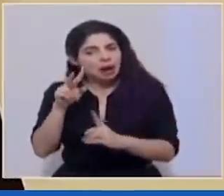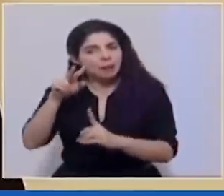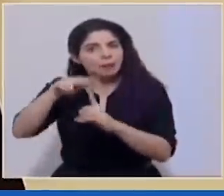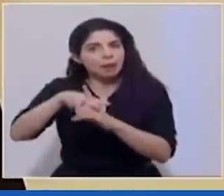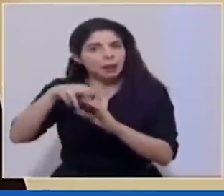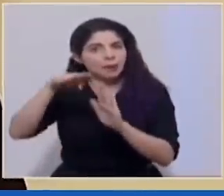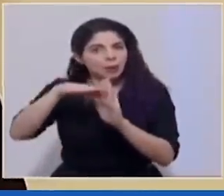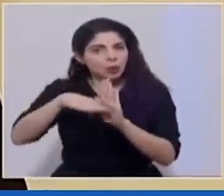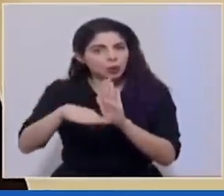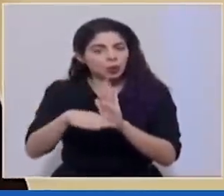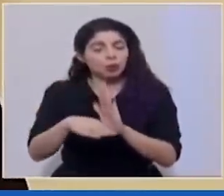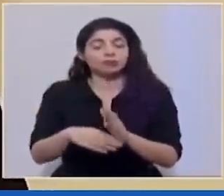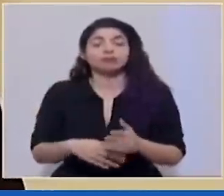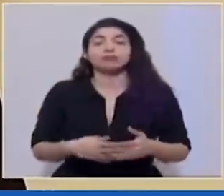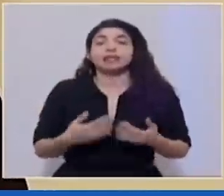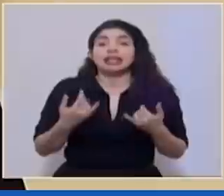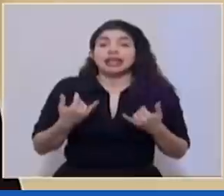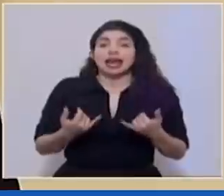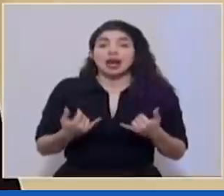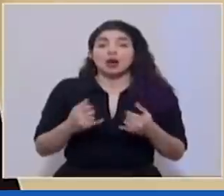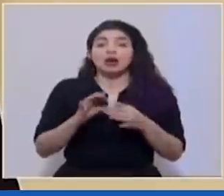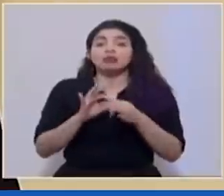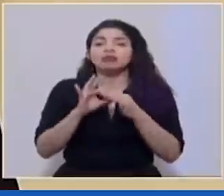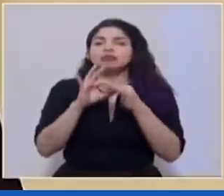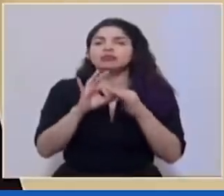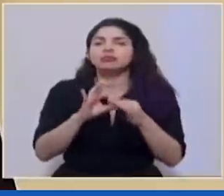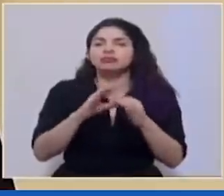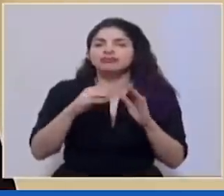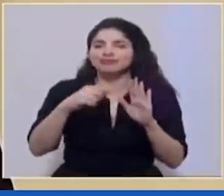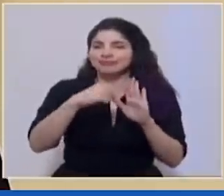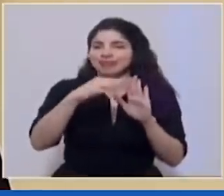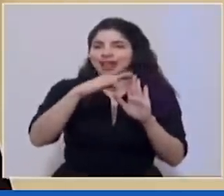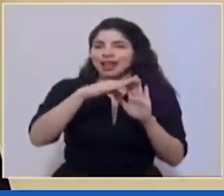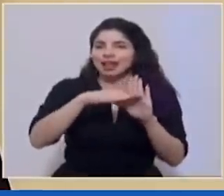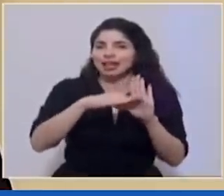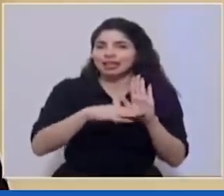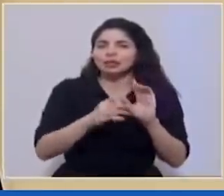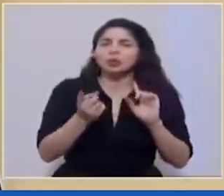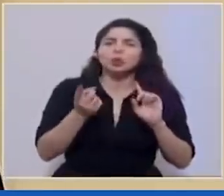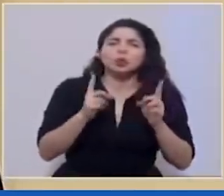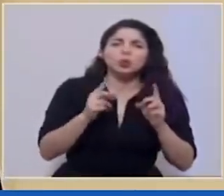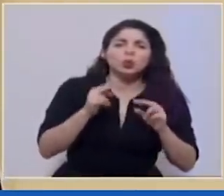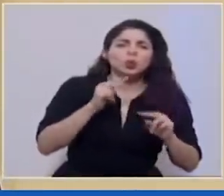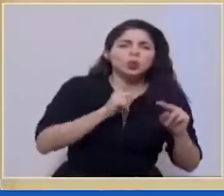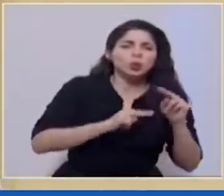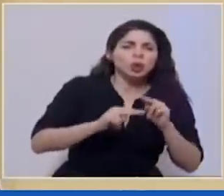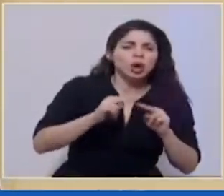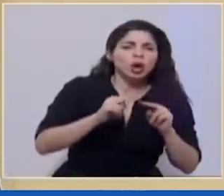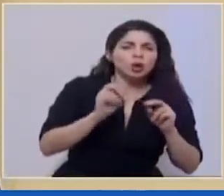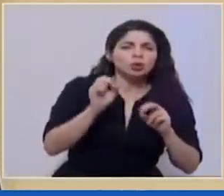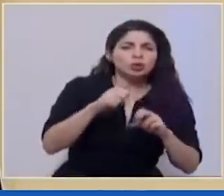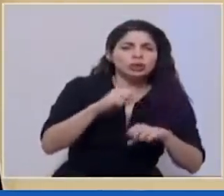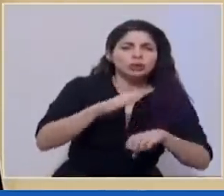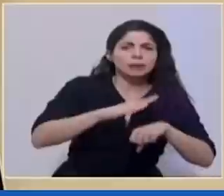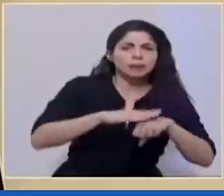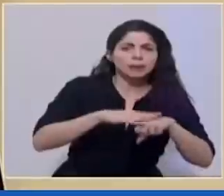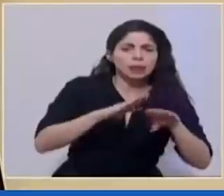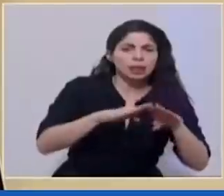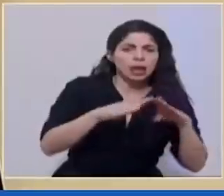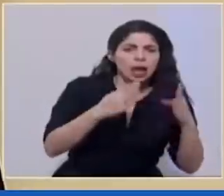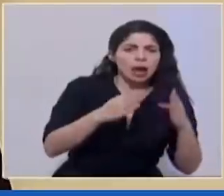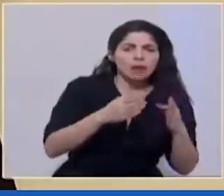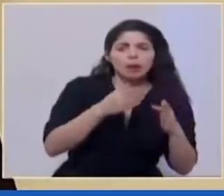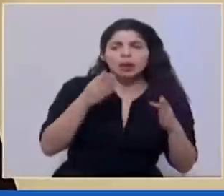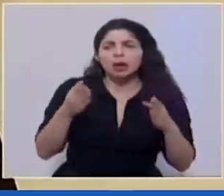protocolos. Y él, finalmente, en relación con la lista de los establecimientos que estarán funcionando en ambas fases,